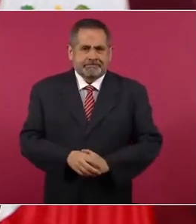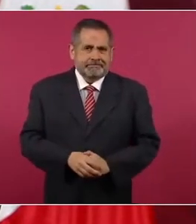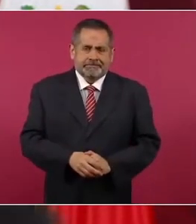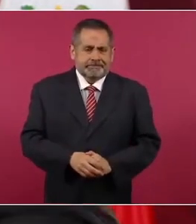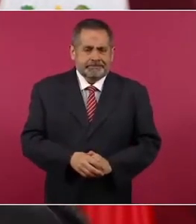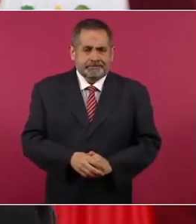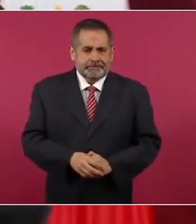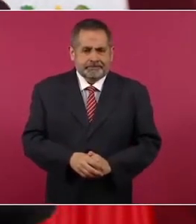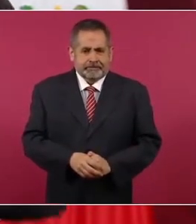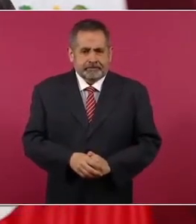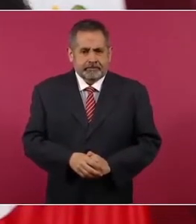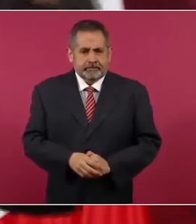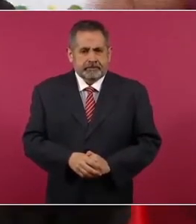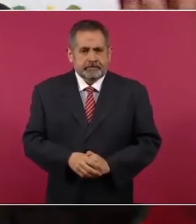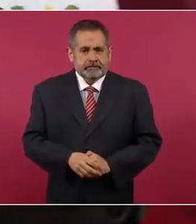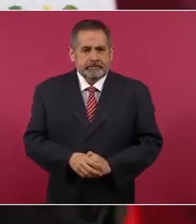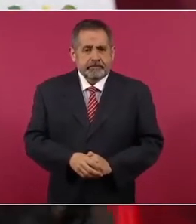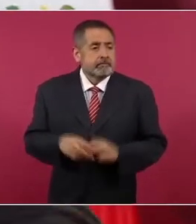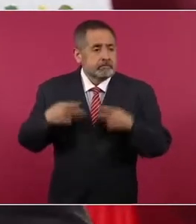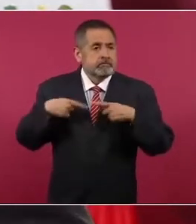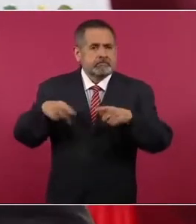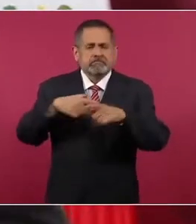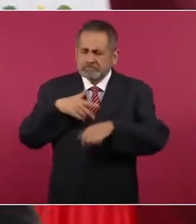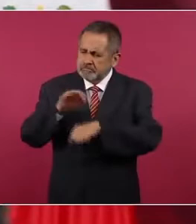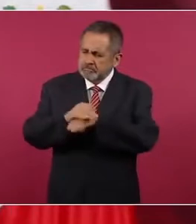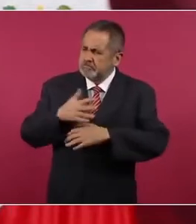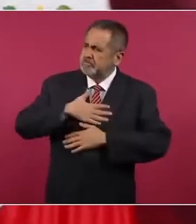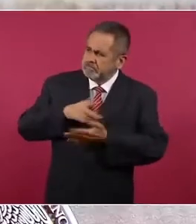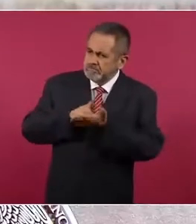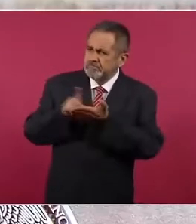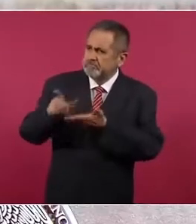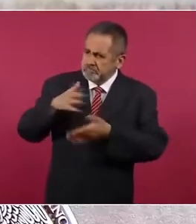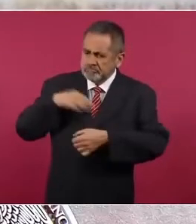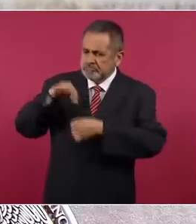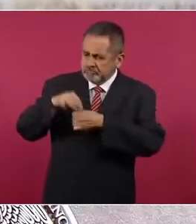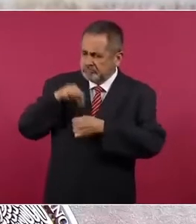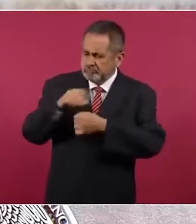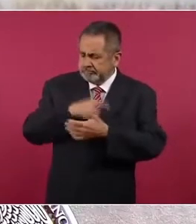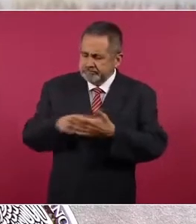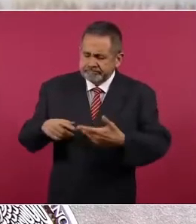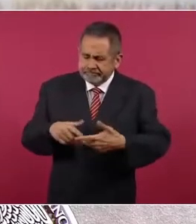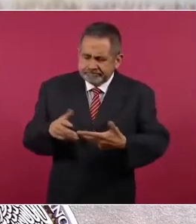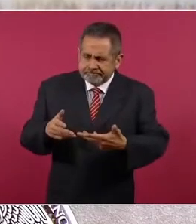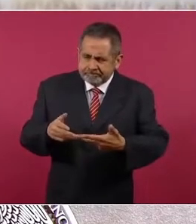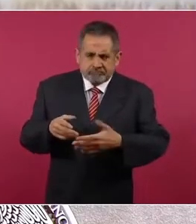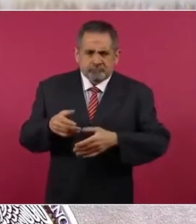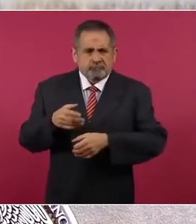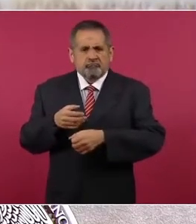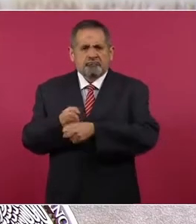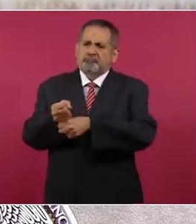la gente que está defendiendo sus derechos, ojalá